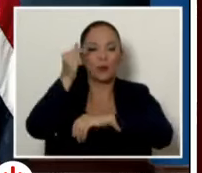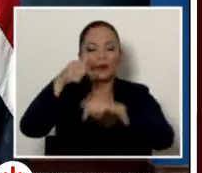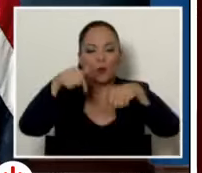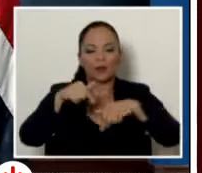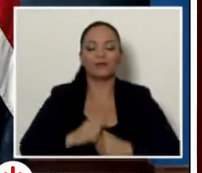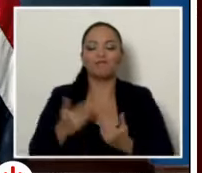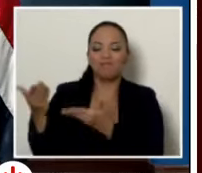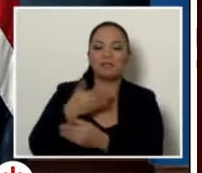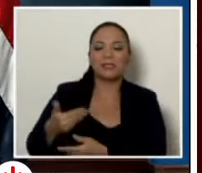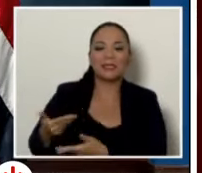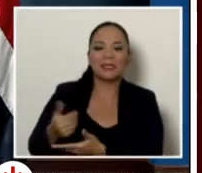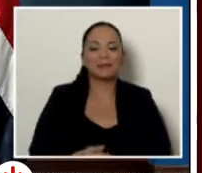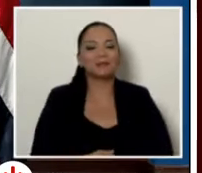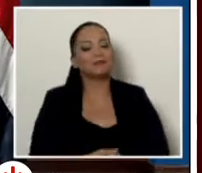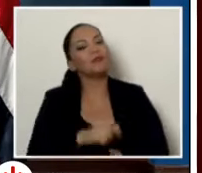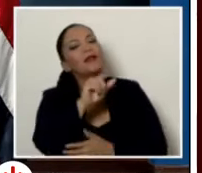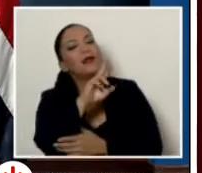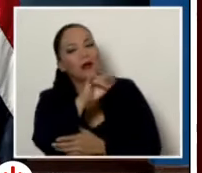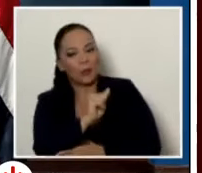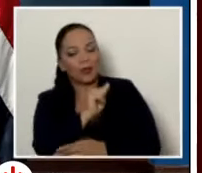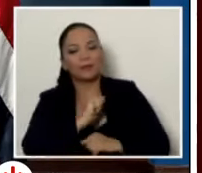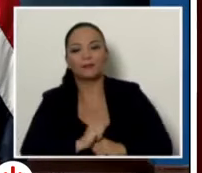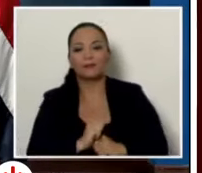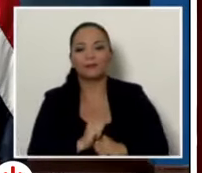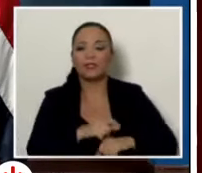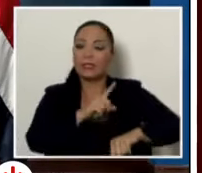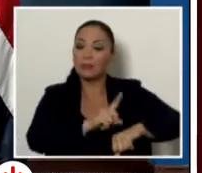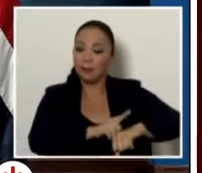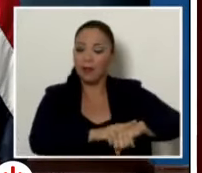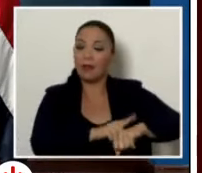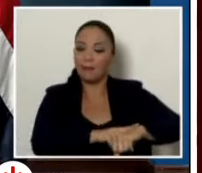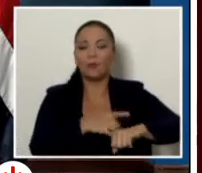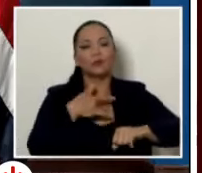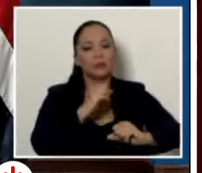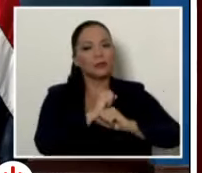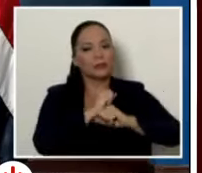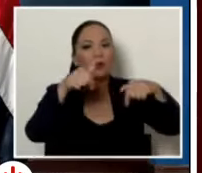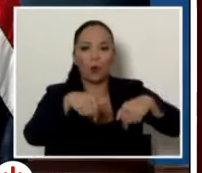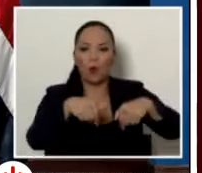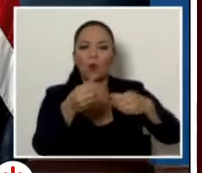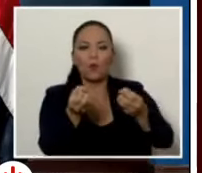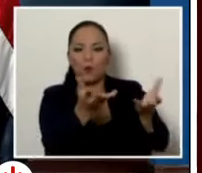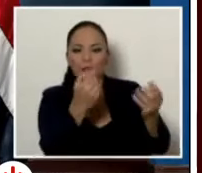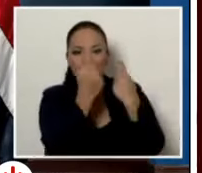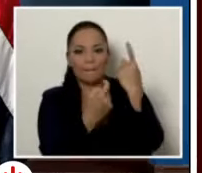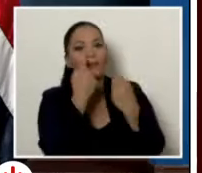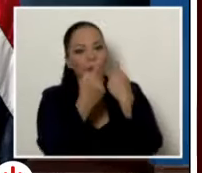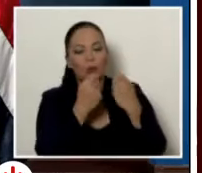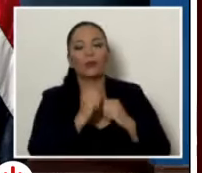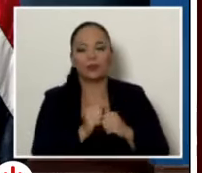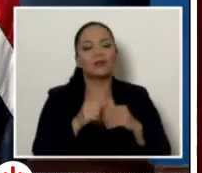este día. Presidente. Doña Laura, pasemos por efectos de tiempo, yo estoy seguro que va a haber muchas preguntas directo a los